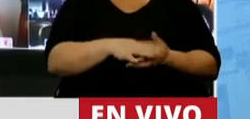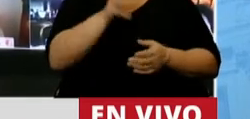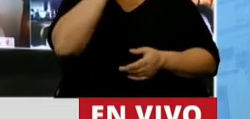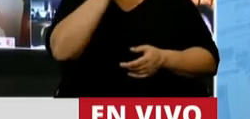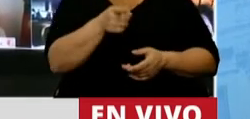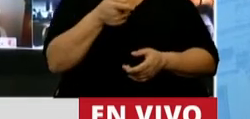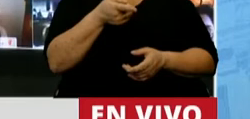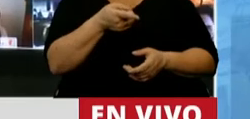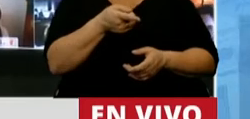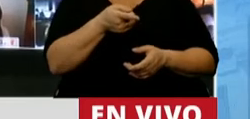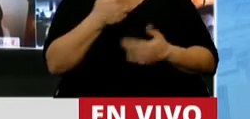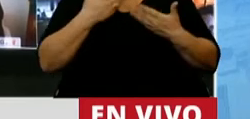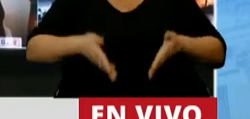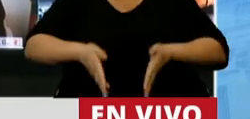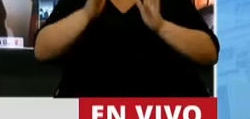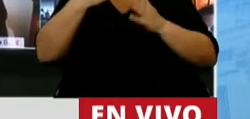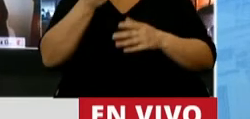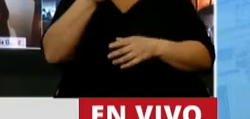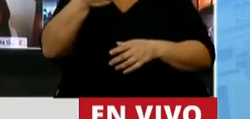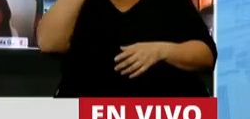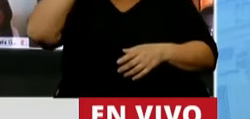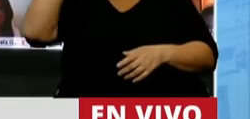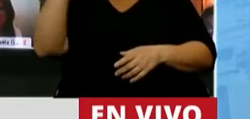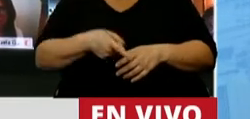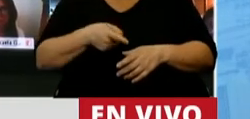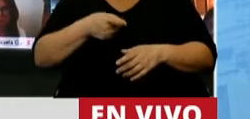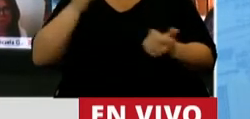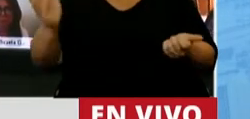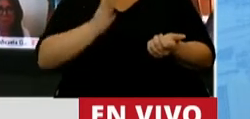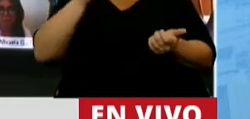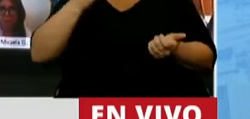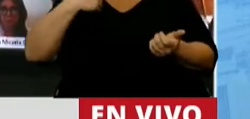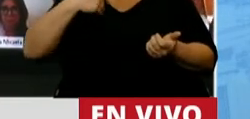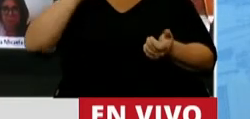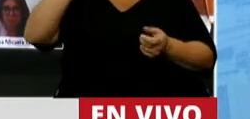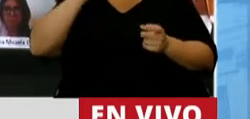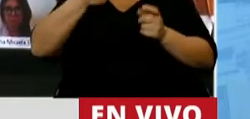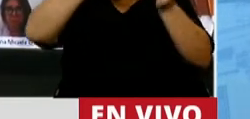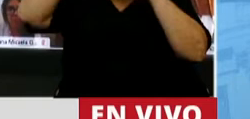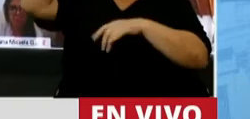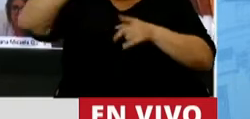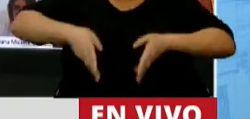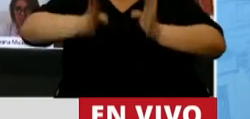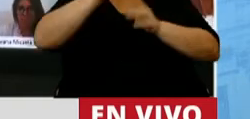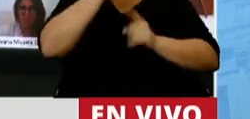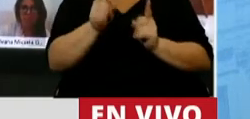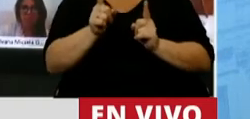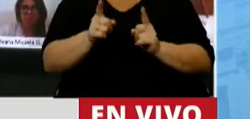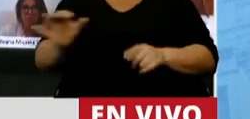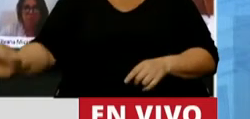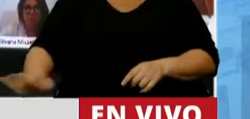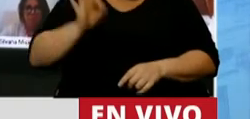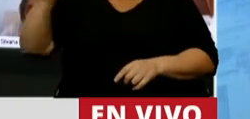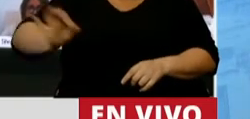rutas por donde sale casi el 80% de la producción de nuestro país que exportamos. Hace